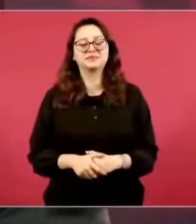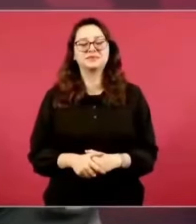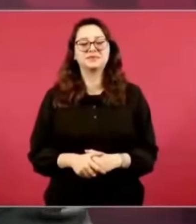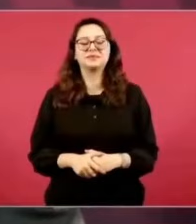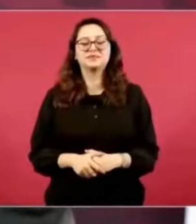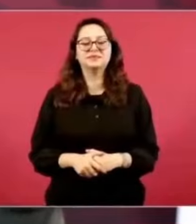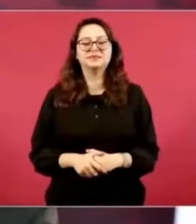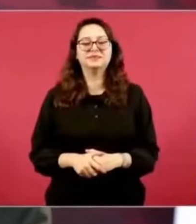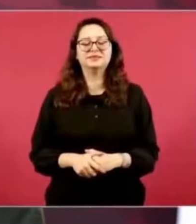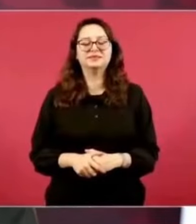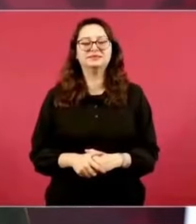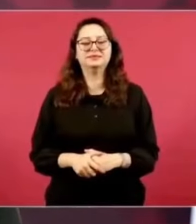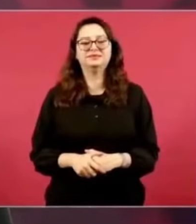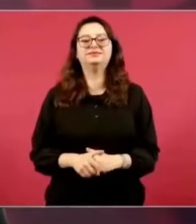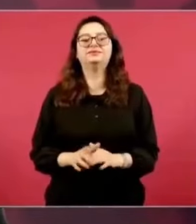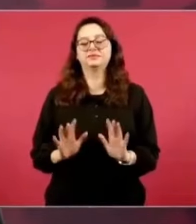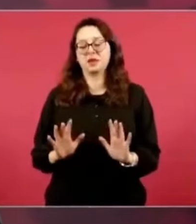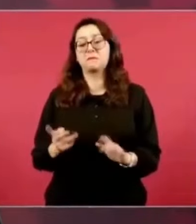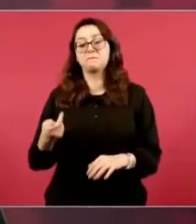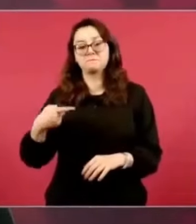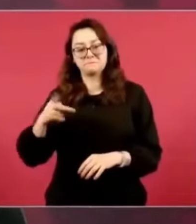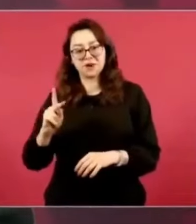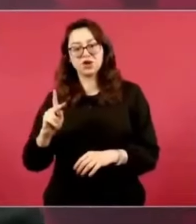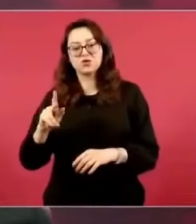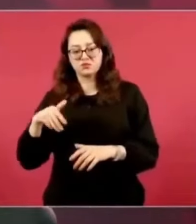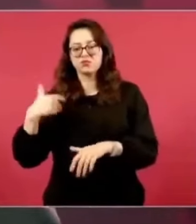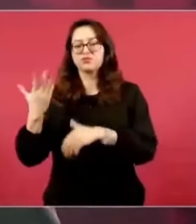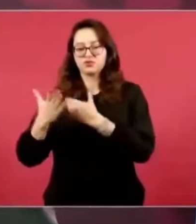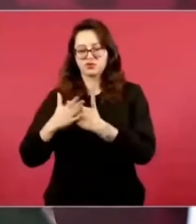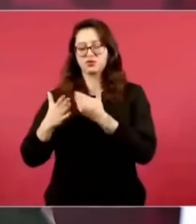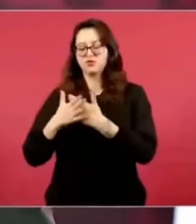Entonces, ya voy a estar en Tic-Toc.